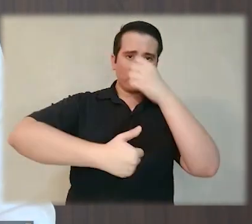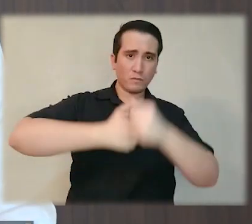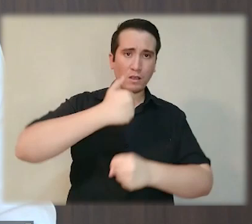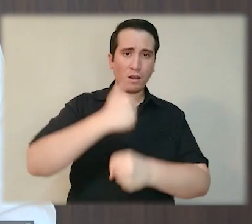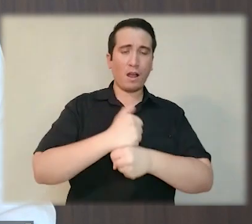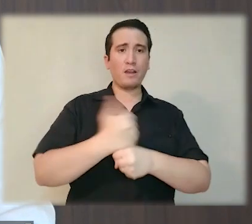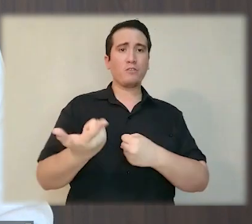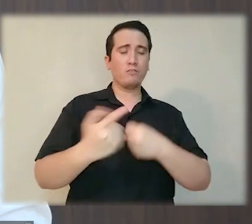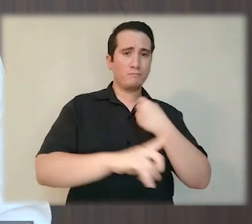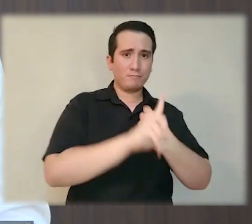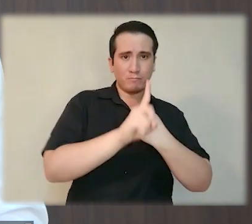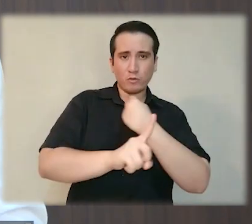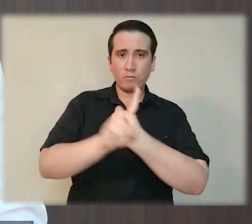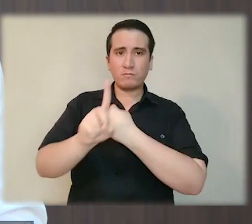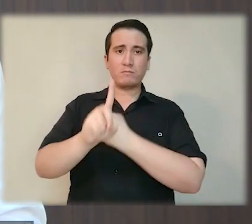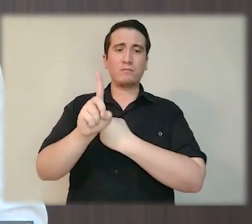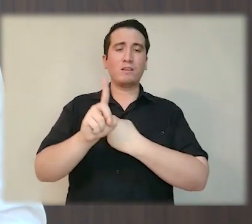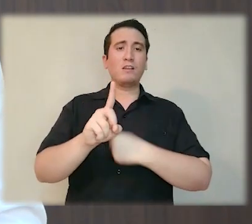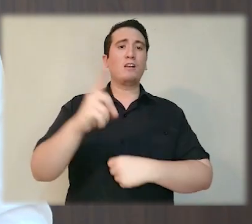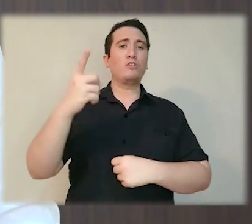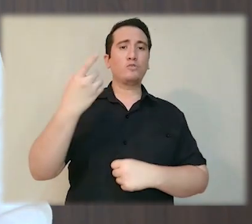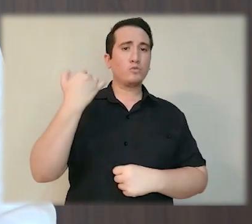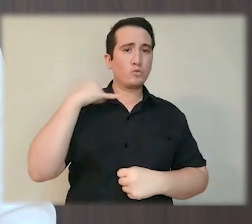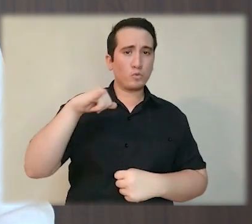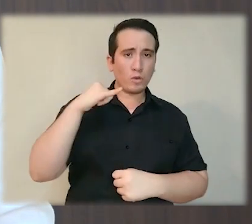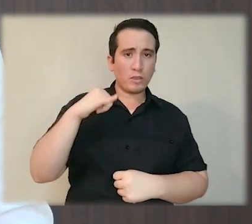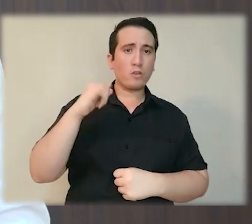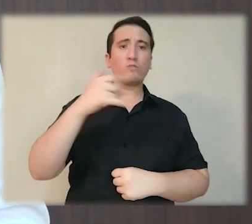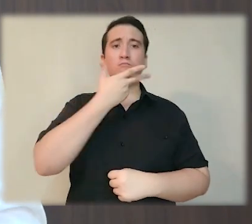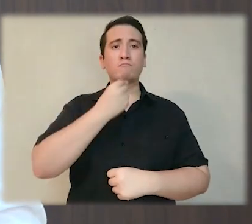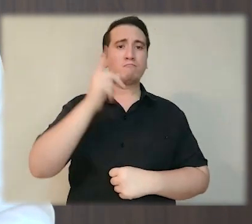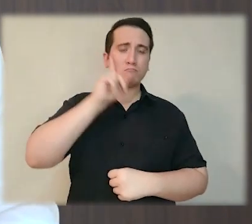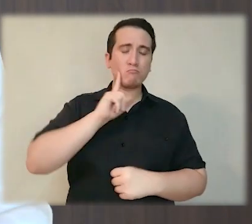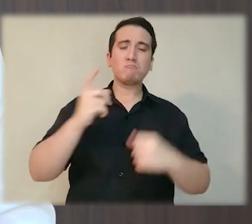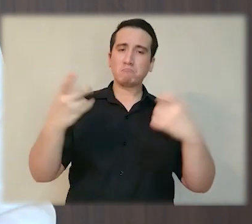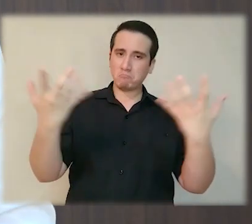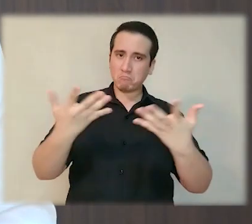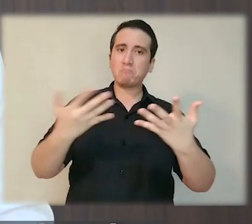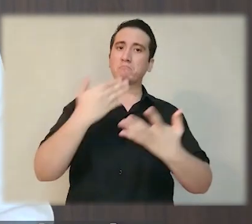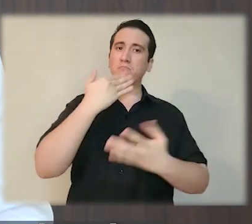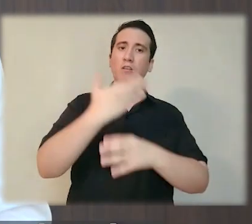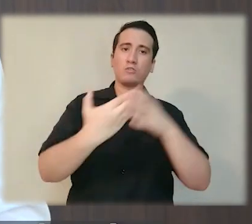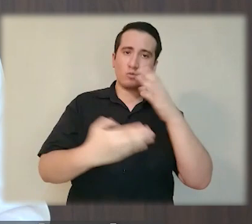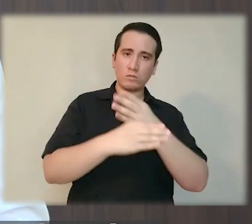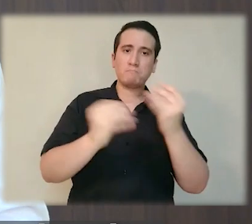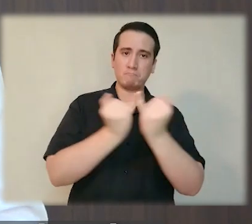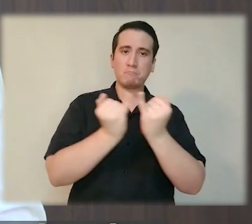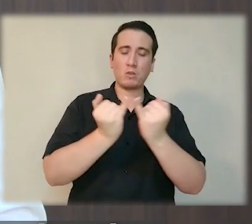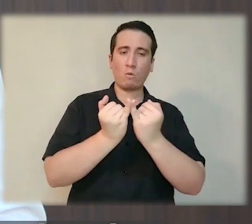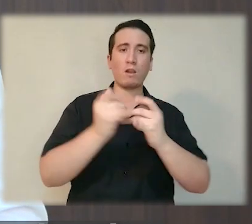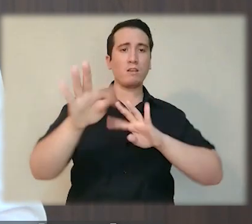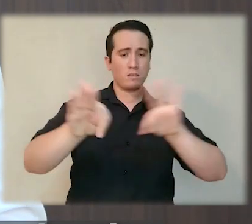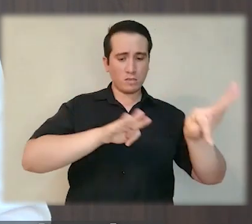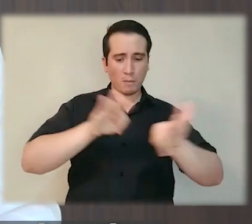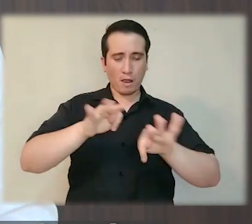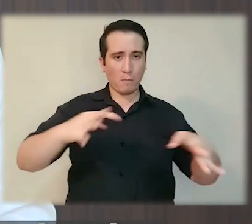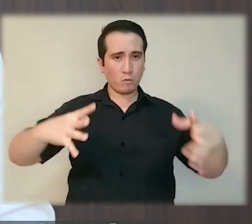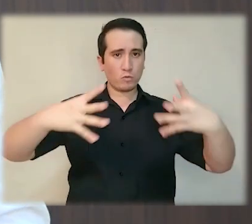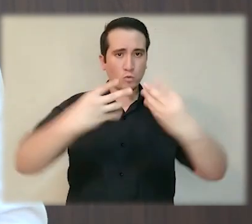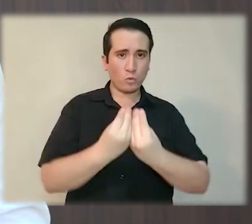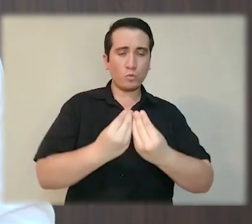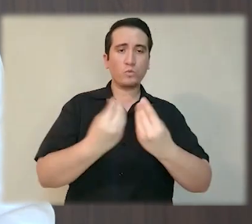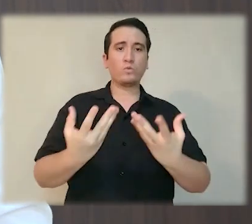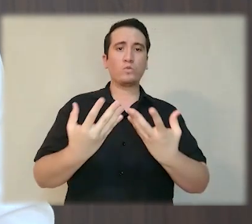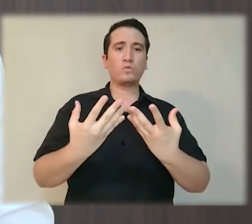recordado como el año en el que ante la adversidad, las y los yucatecos hemos hecho bien las cosas. El año en el que trabajamos fuerte y hombro con